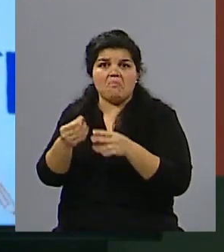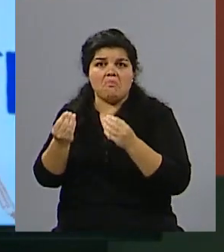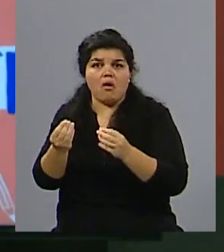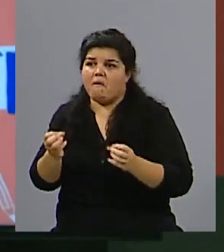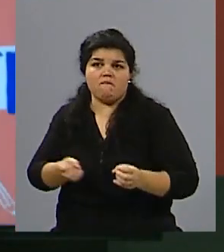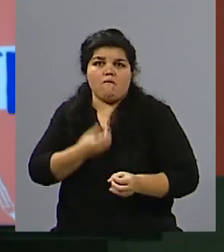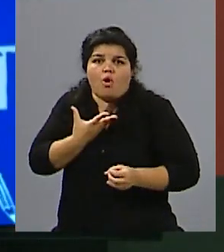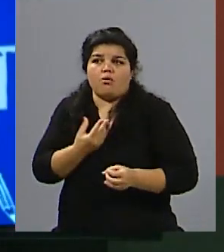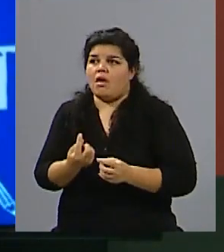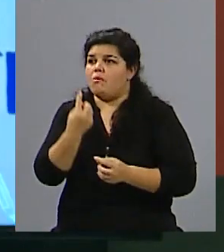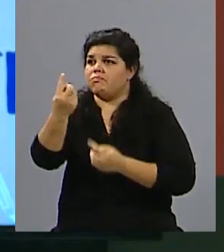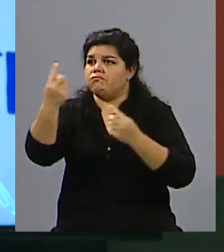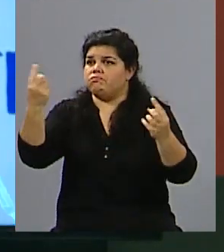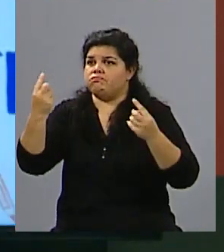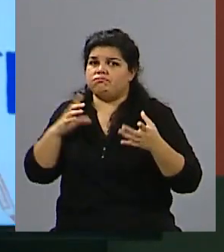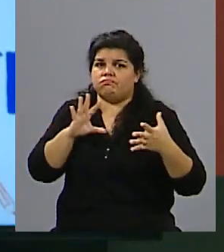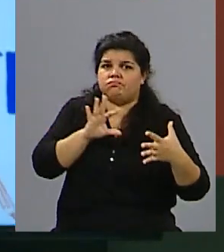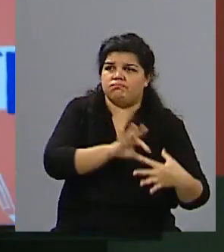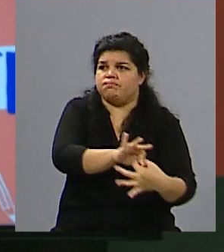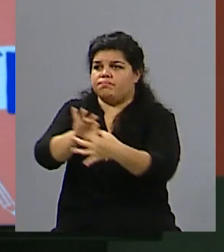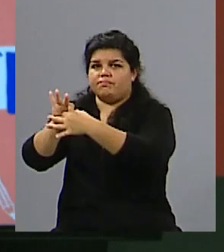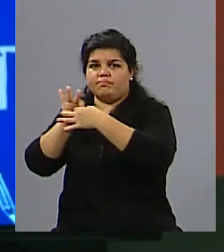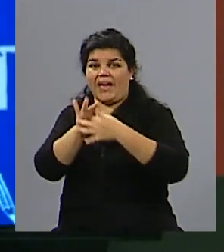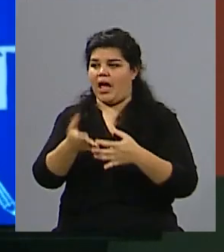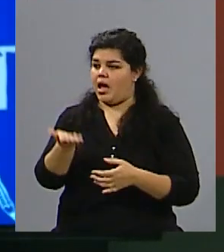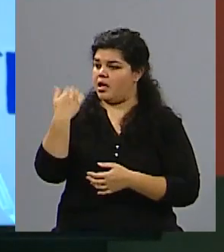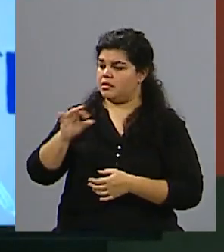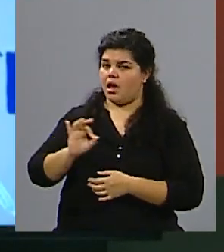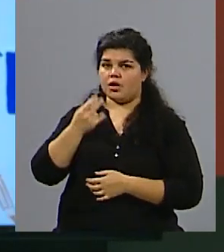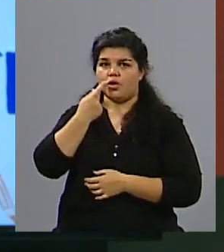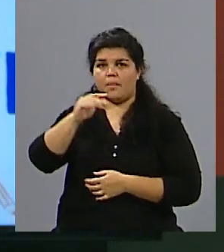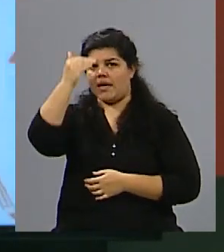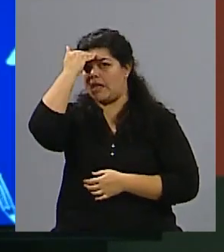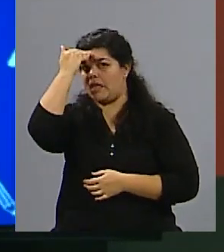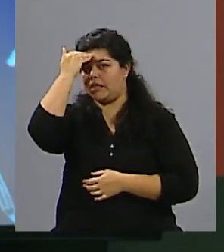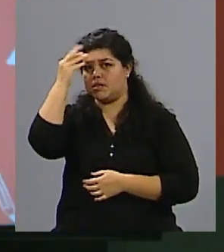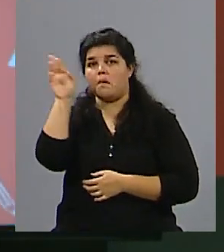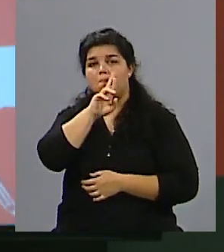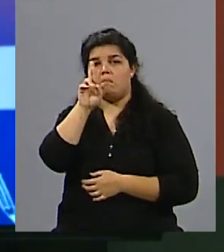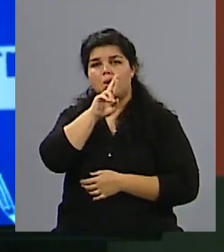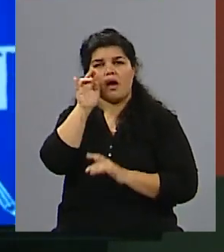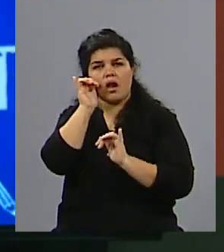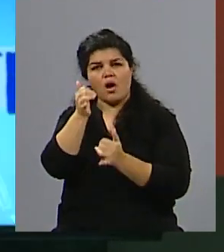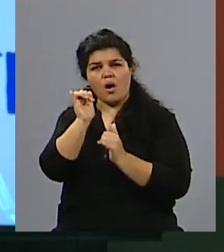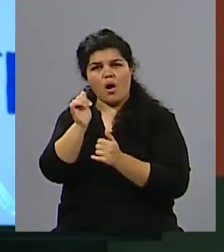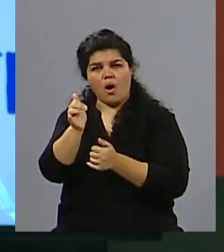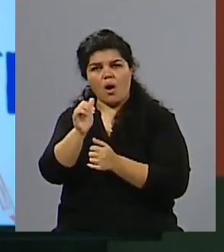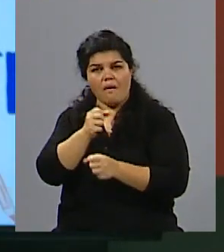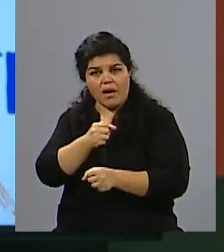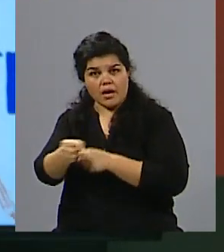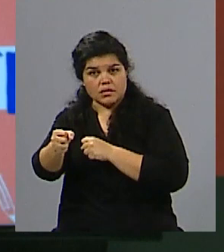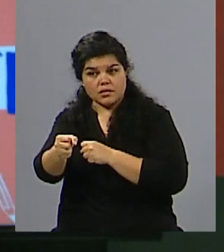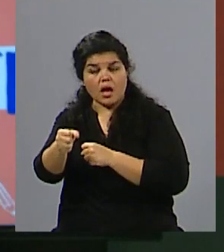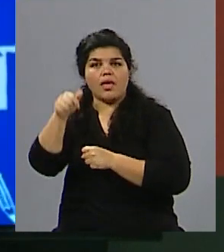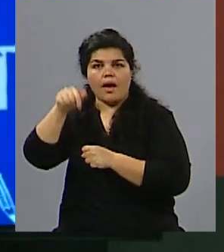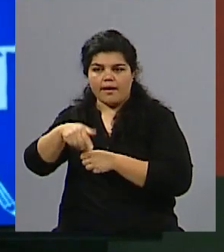Argentina, allí en el 2015, después del asesinato, del femicidio de un adolescente y cómo espontáneamente